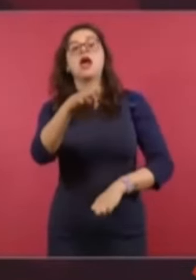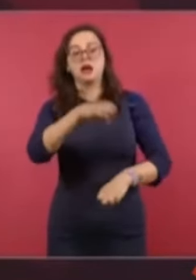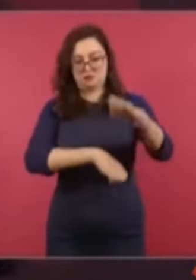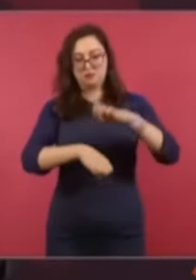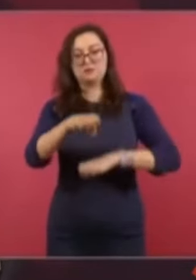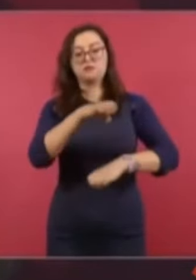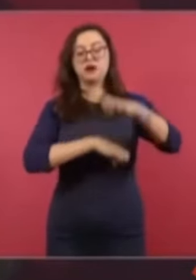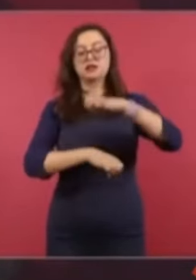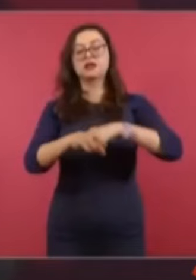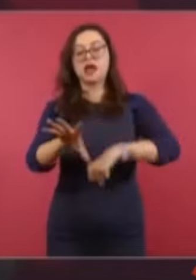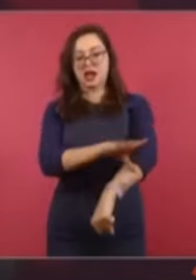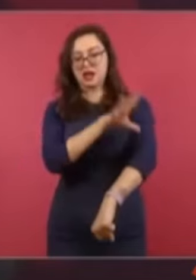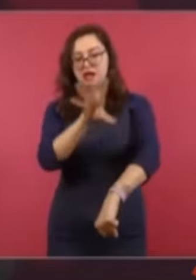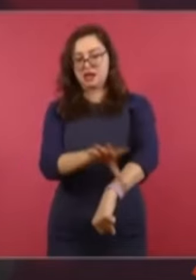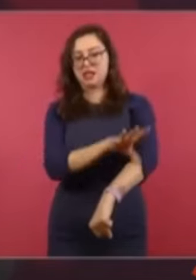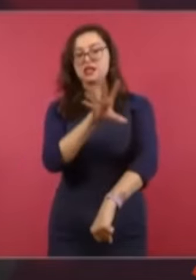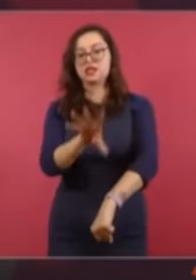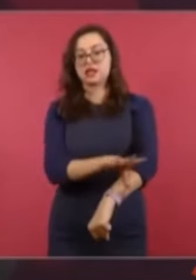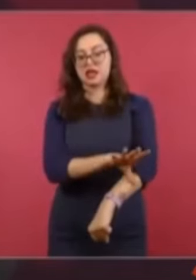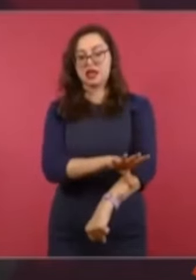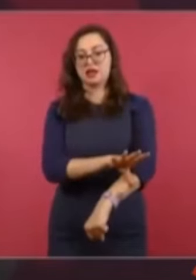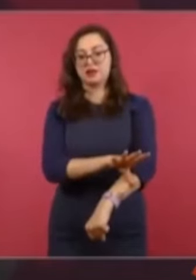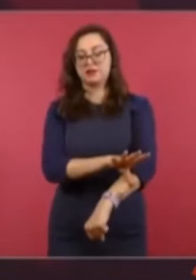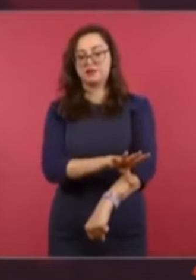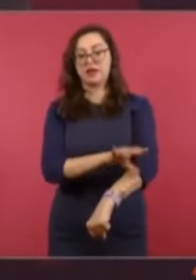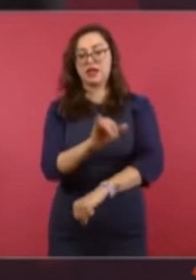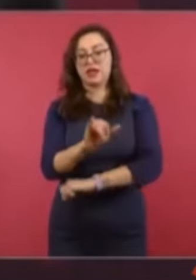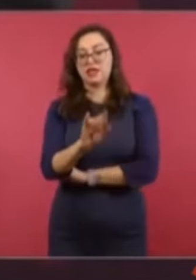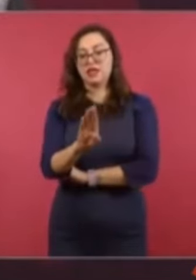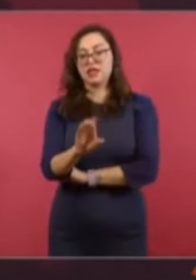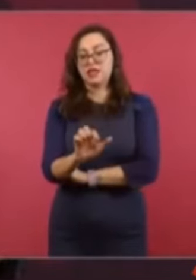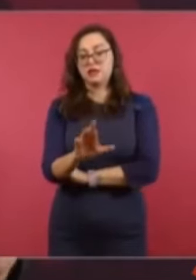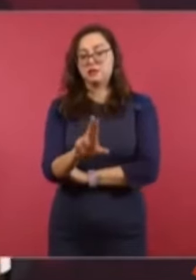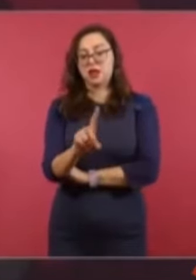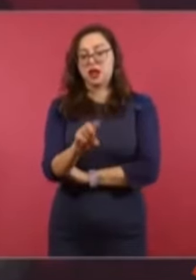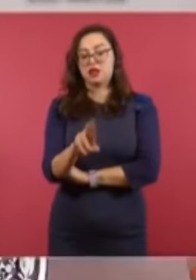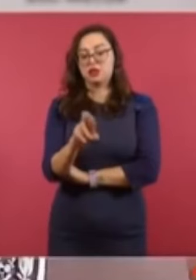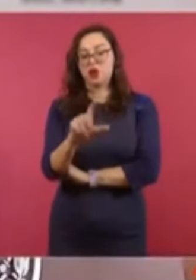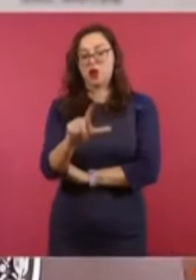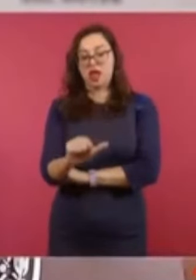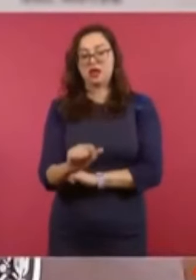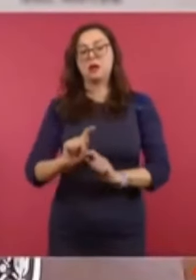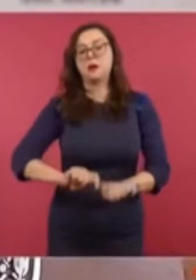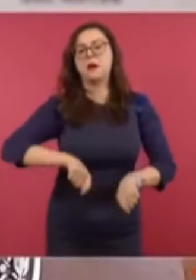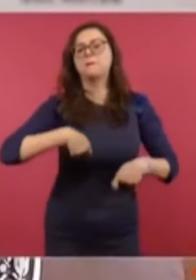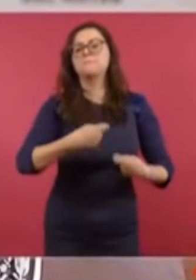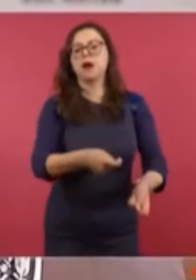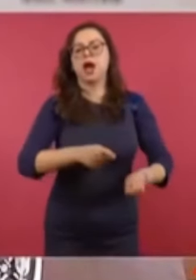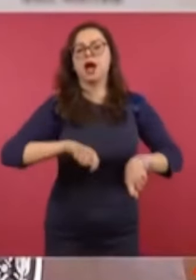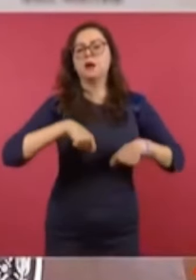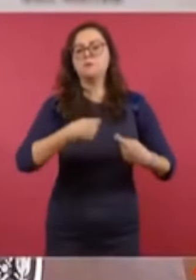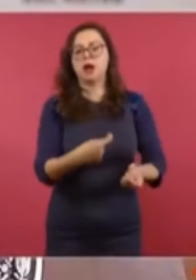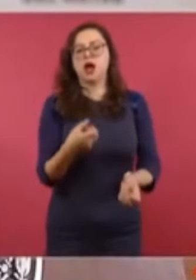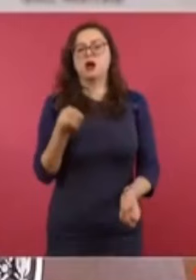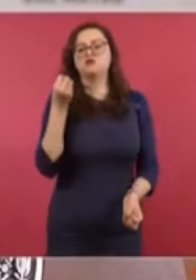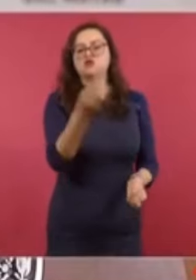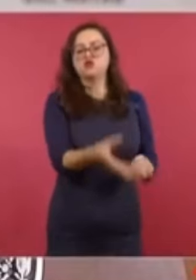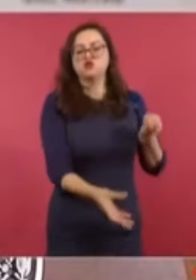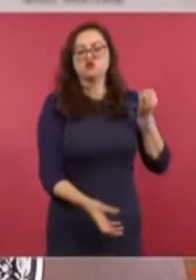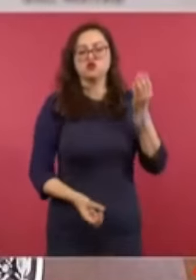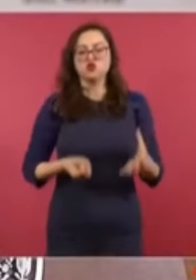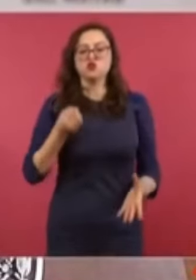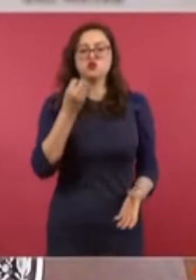Administración de Iberdrola, de una